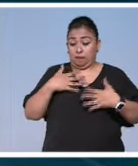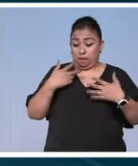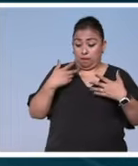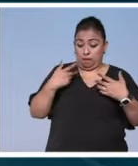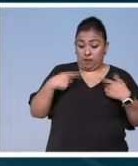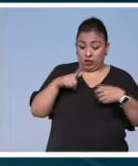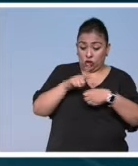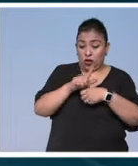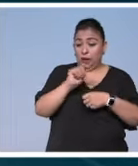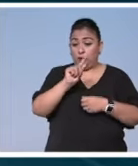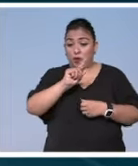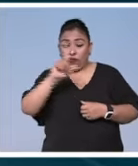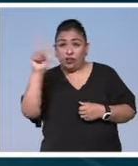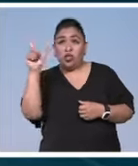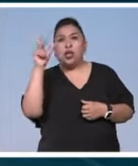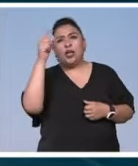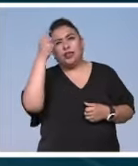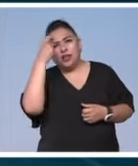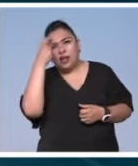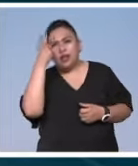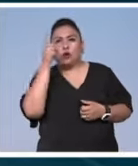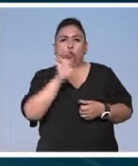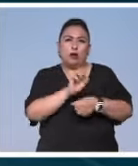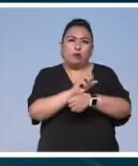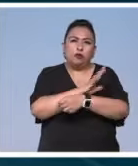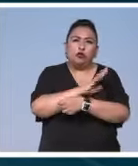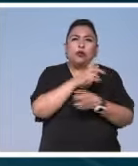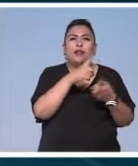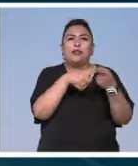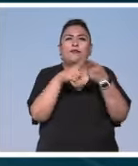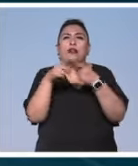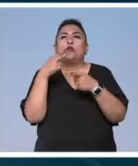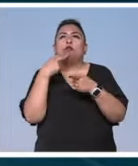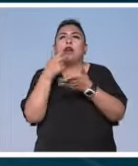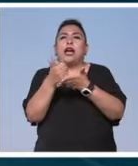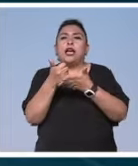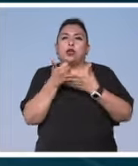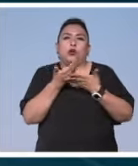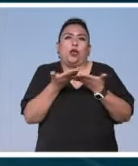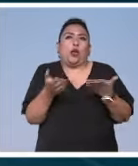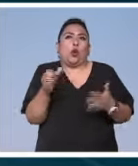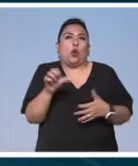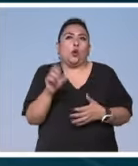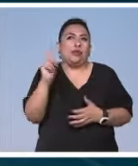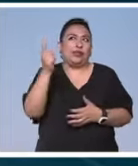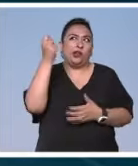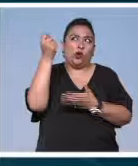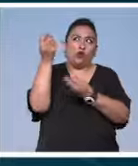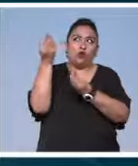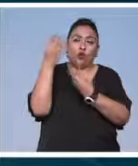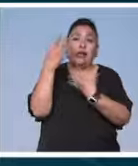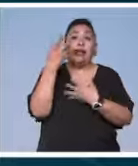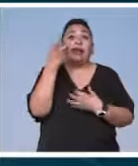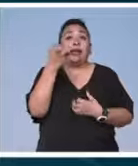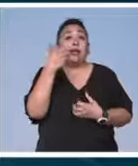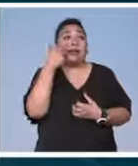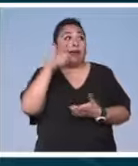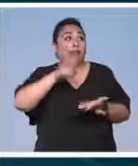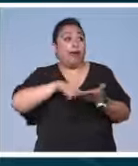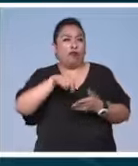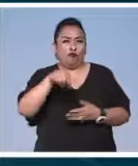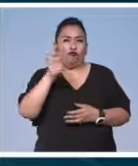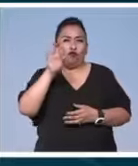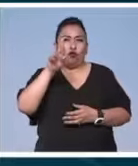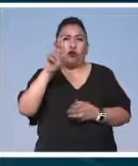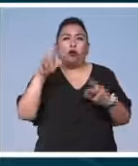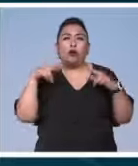profesional, pasando por lo intelectual y emocional, a través de las diferentes herramientas actuales que brinda la tecnología, es lo que busca el foro, que